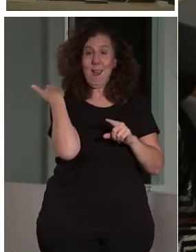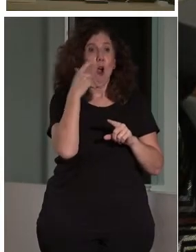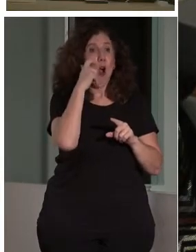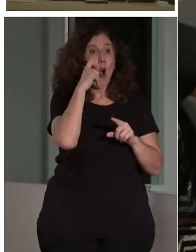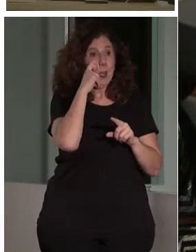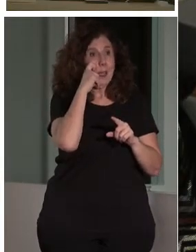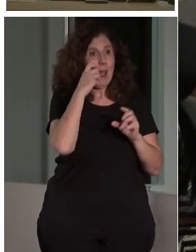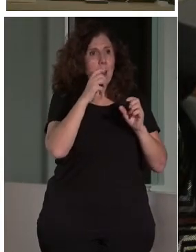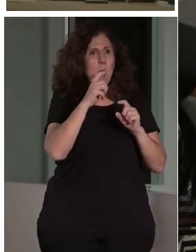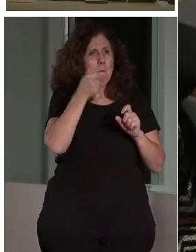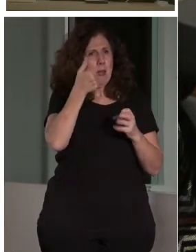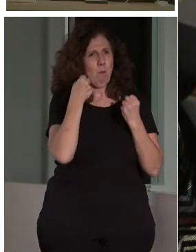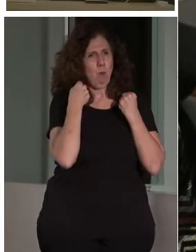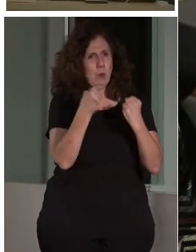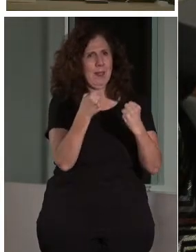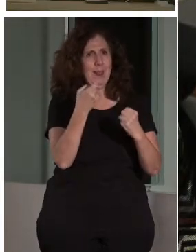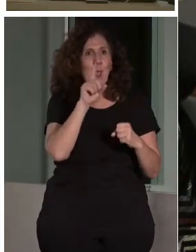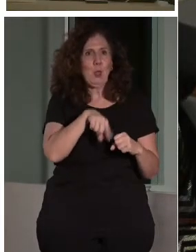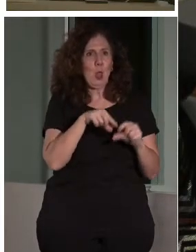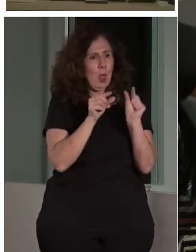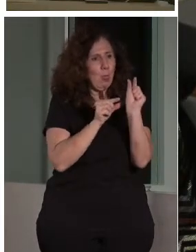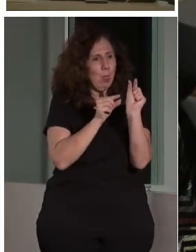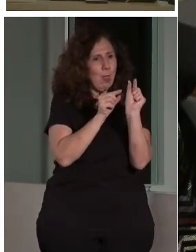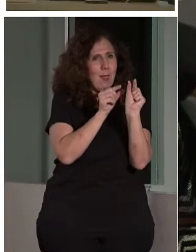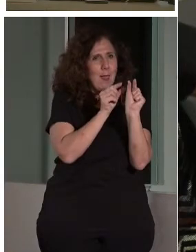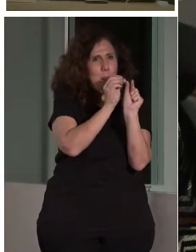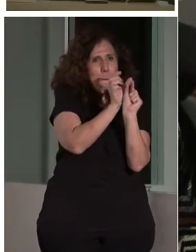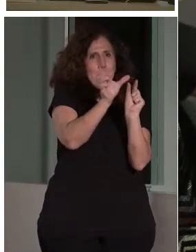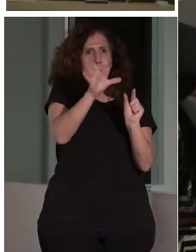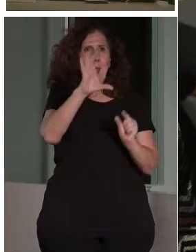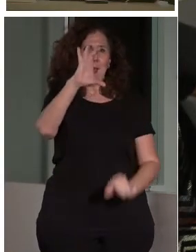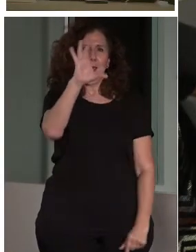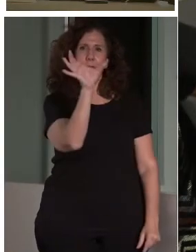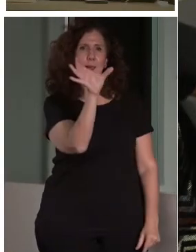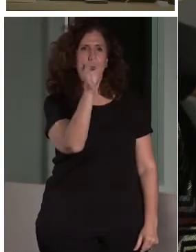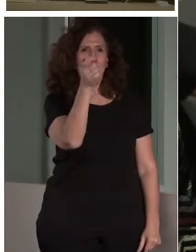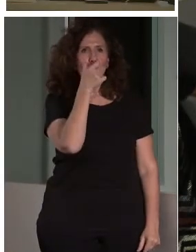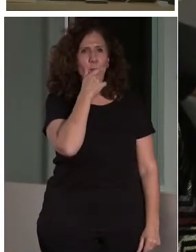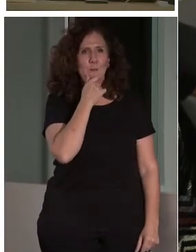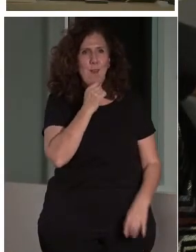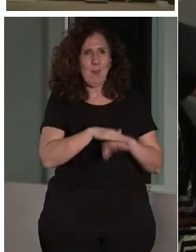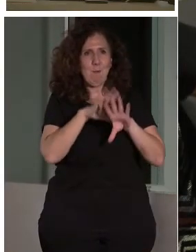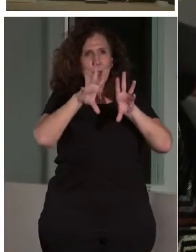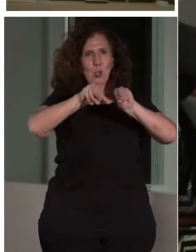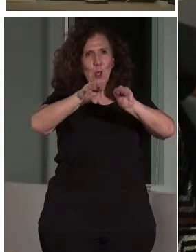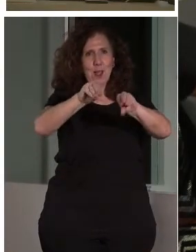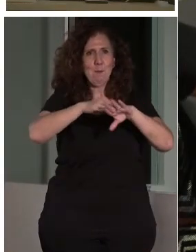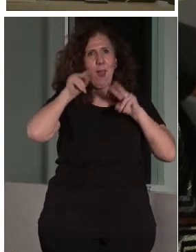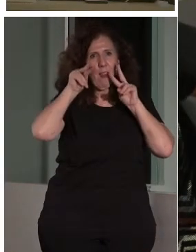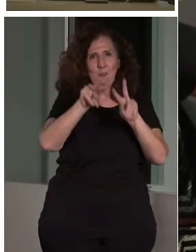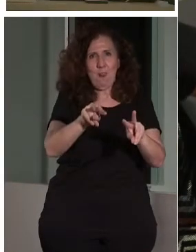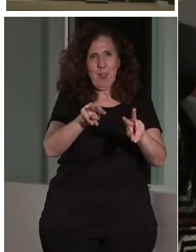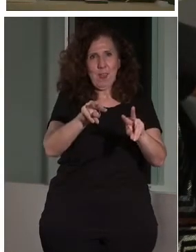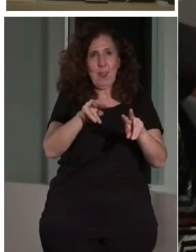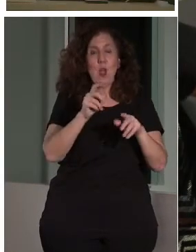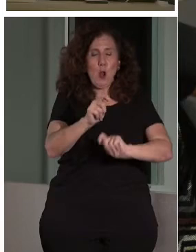con resto visual puedan acceder visualmente mucho más al patrimonio. La cartela nos la ha puesto el Centro de Recursos Educativos